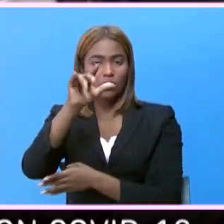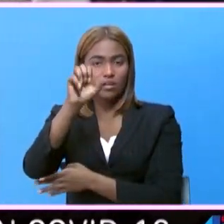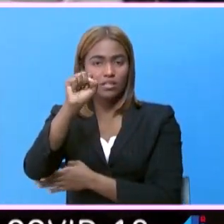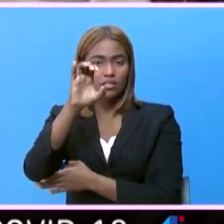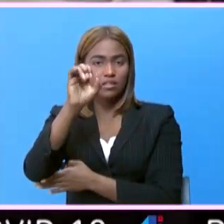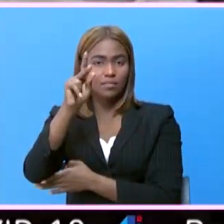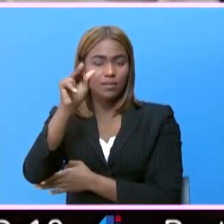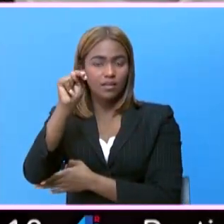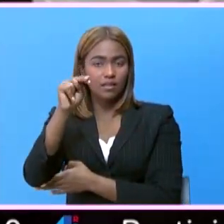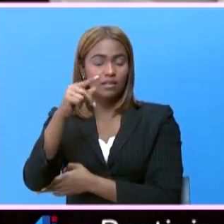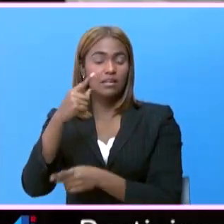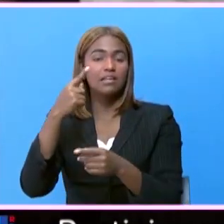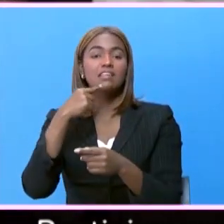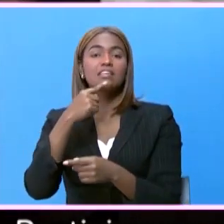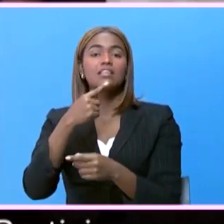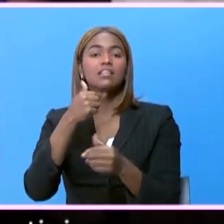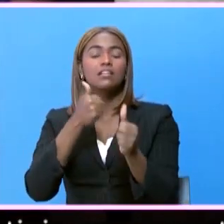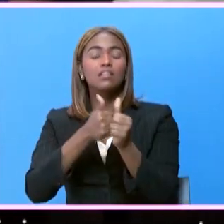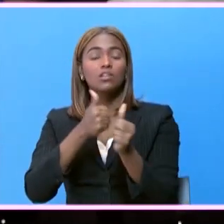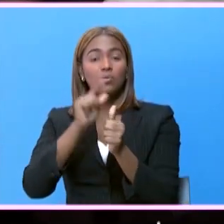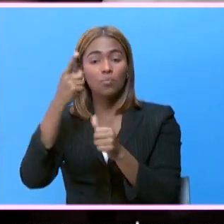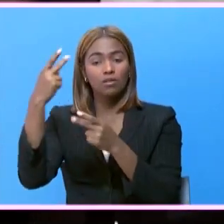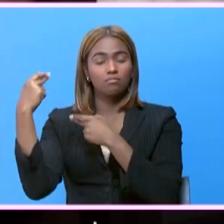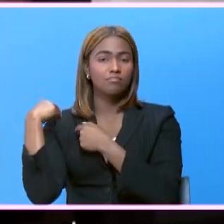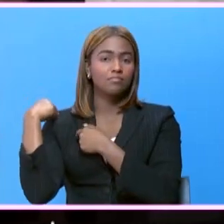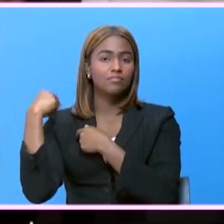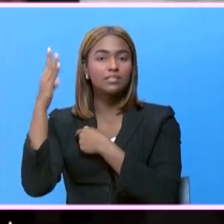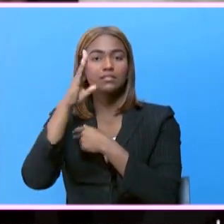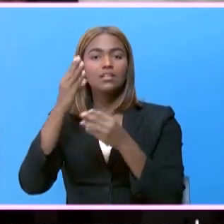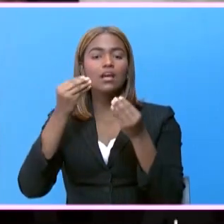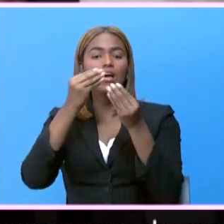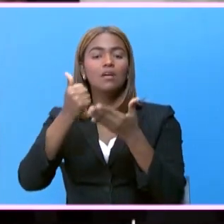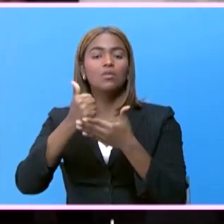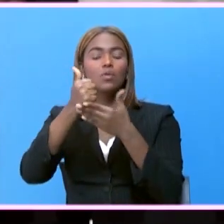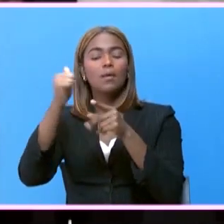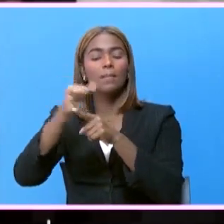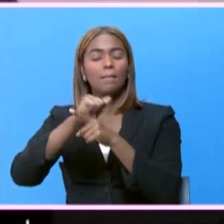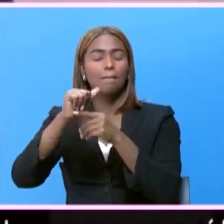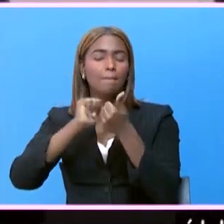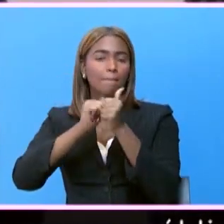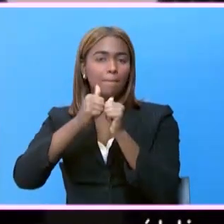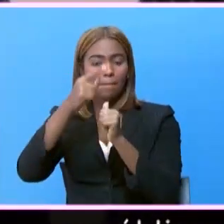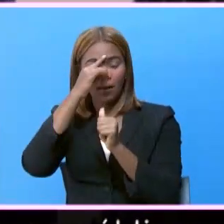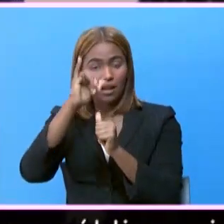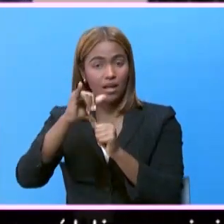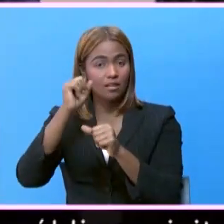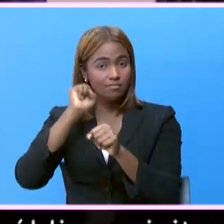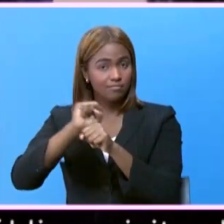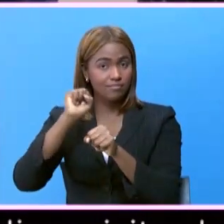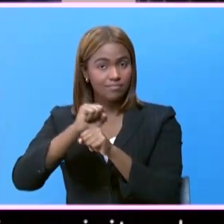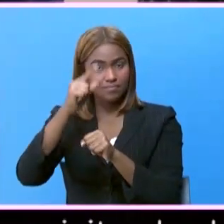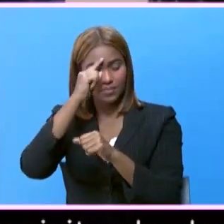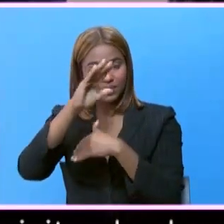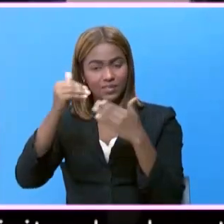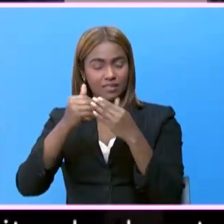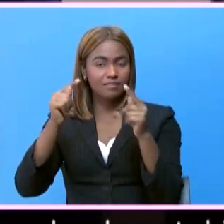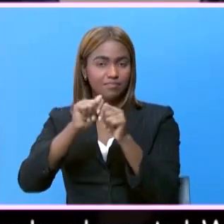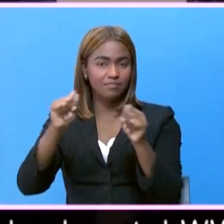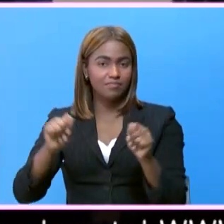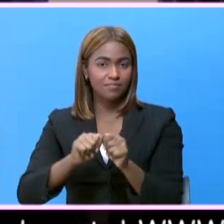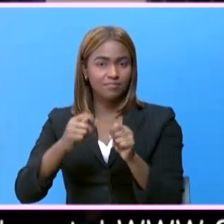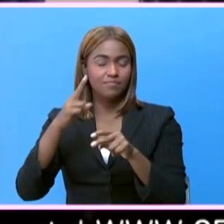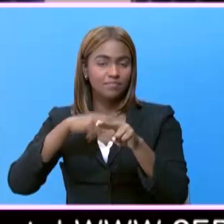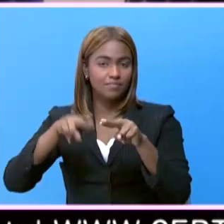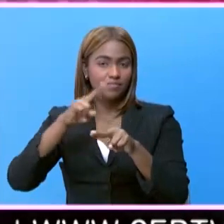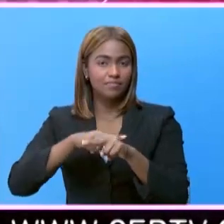Zaró, quien manifestó que su primera tarea será promover la práctica deportiva de esta disciplina por todo el territorio